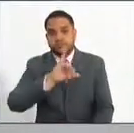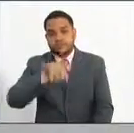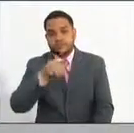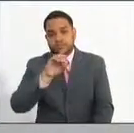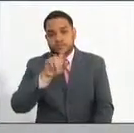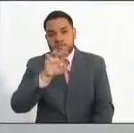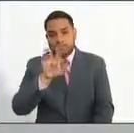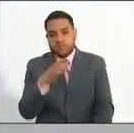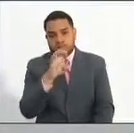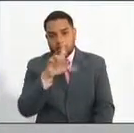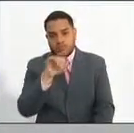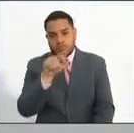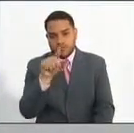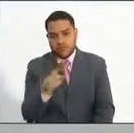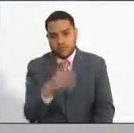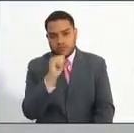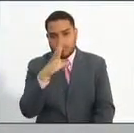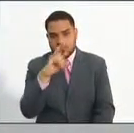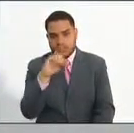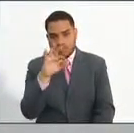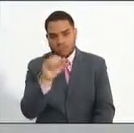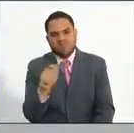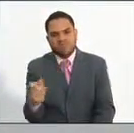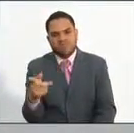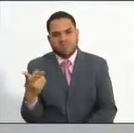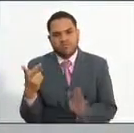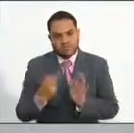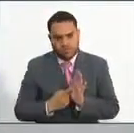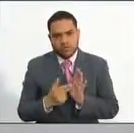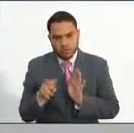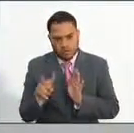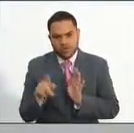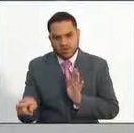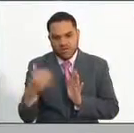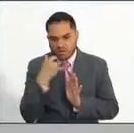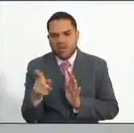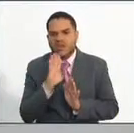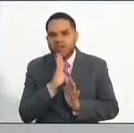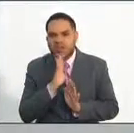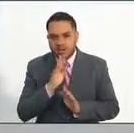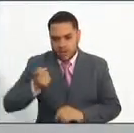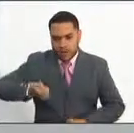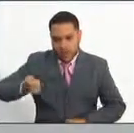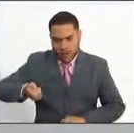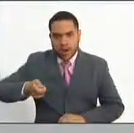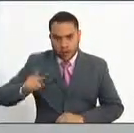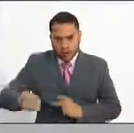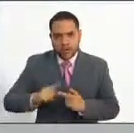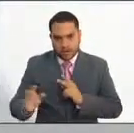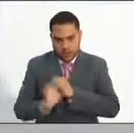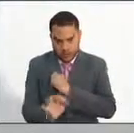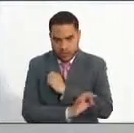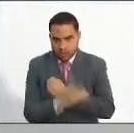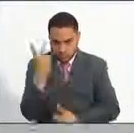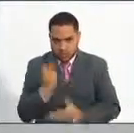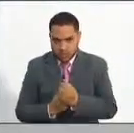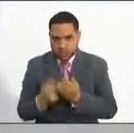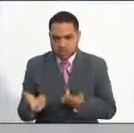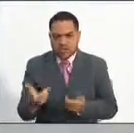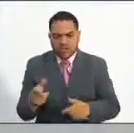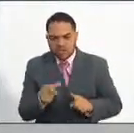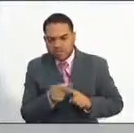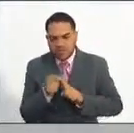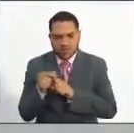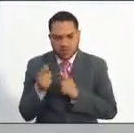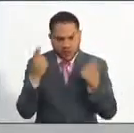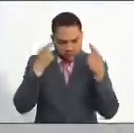Rosero, designado como comisionado en el año 2012. Es abogado y psicólogo, especialista en gestión pública de la ESAP, experto